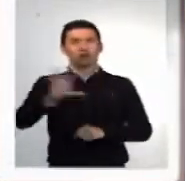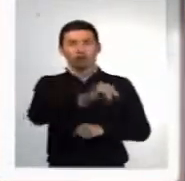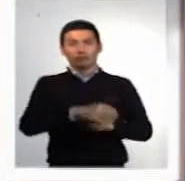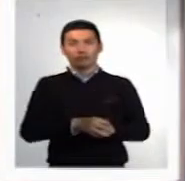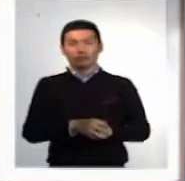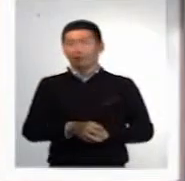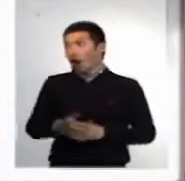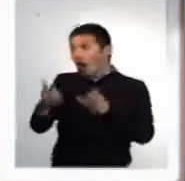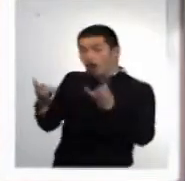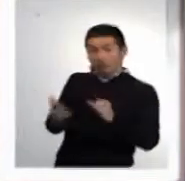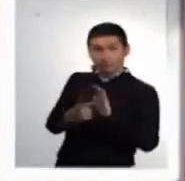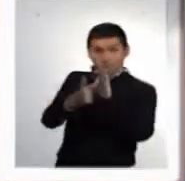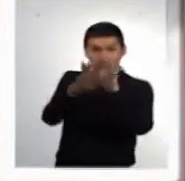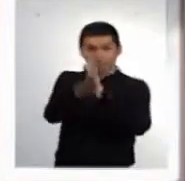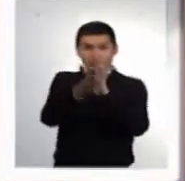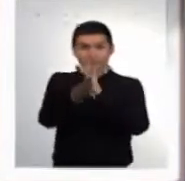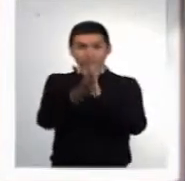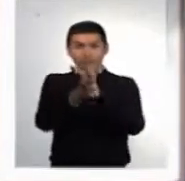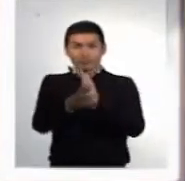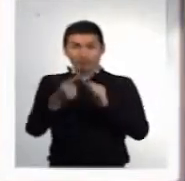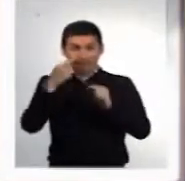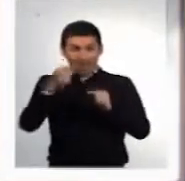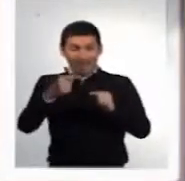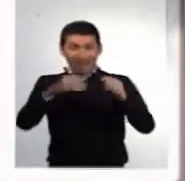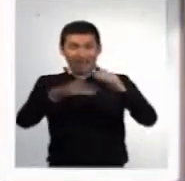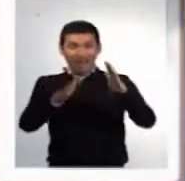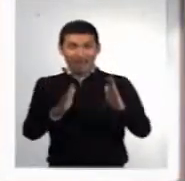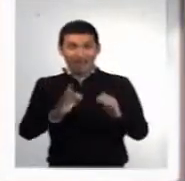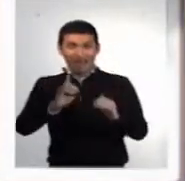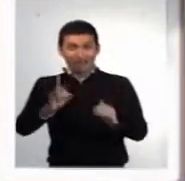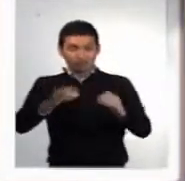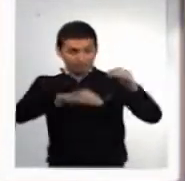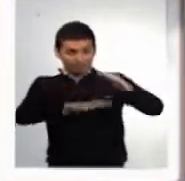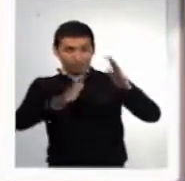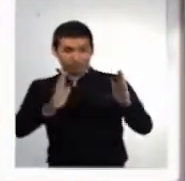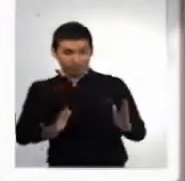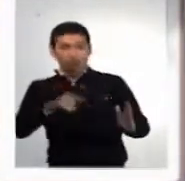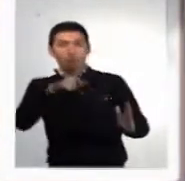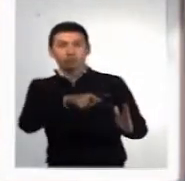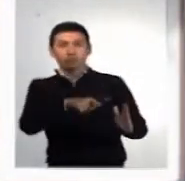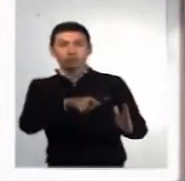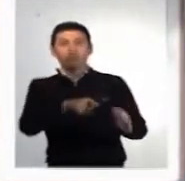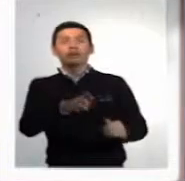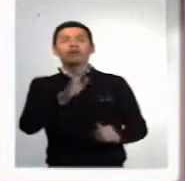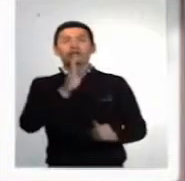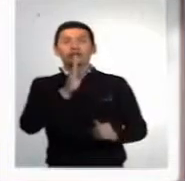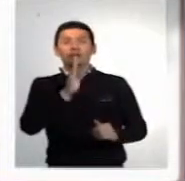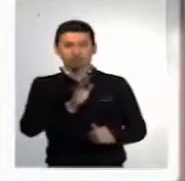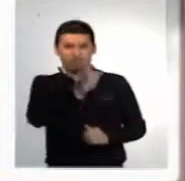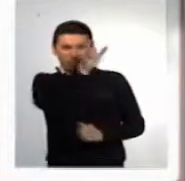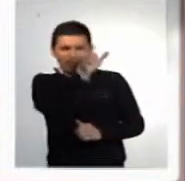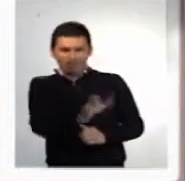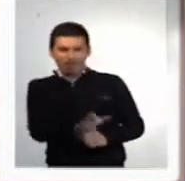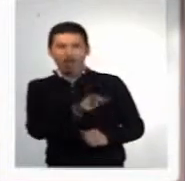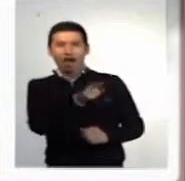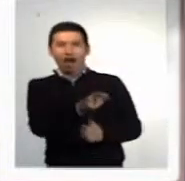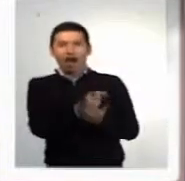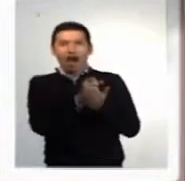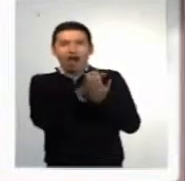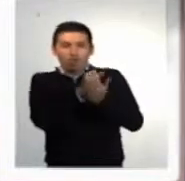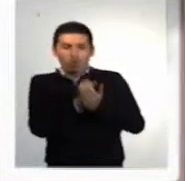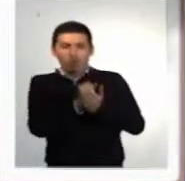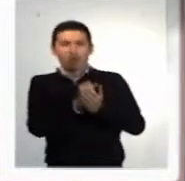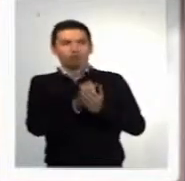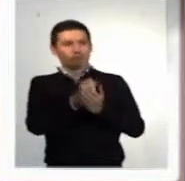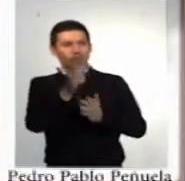primicia informativa. En la parte de abajo de sus televisores, del lado derecho, hay uno de nuestros colaboradores permanentes